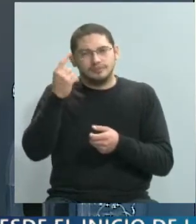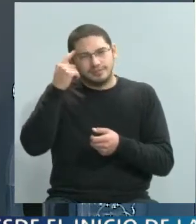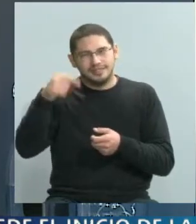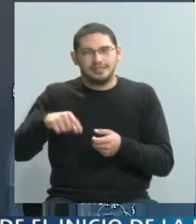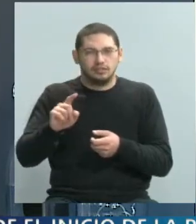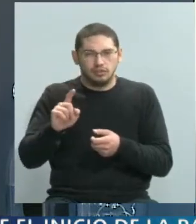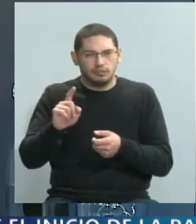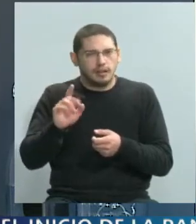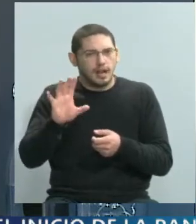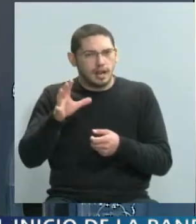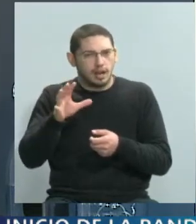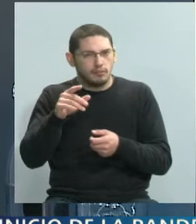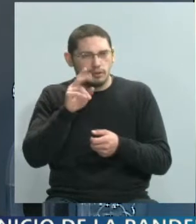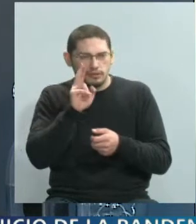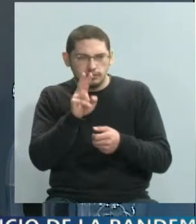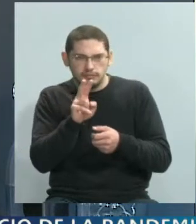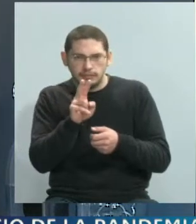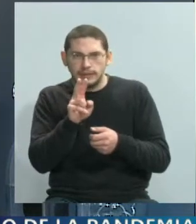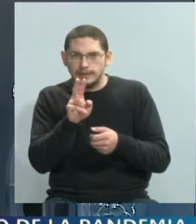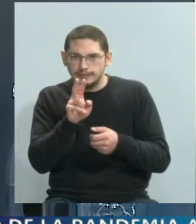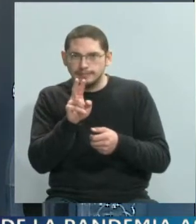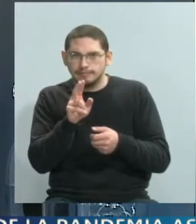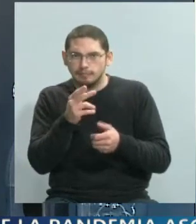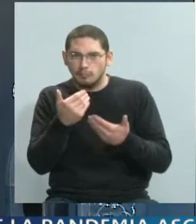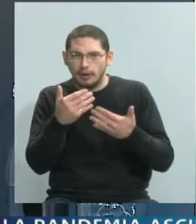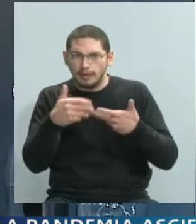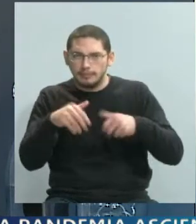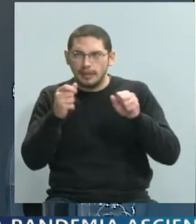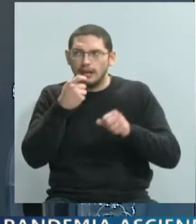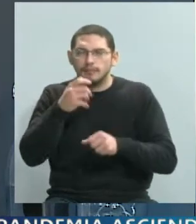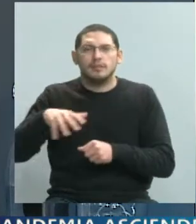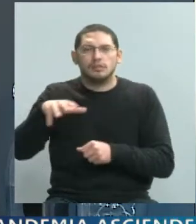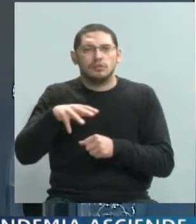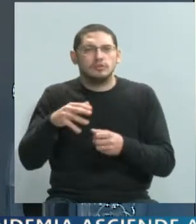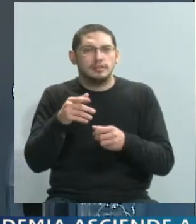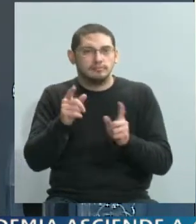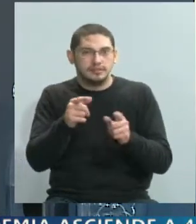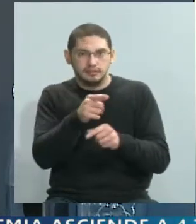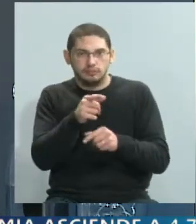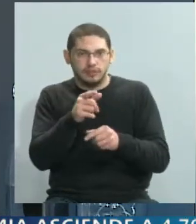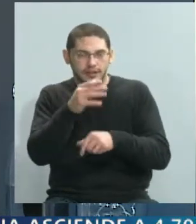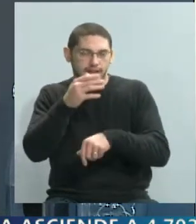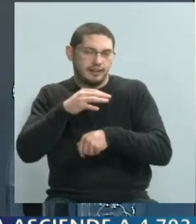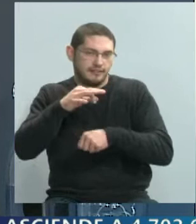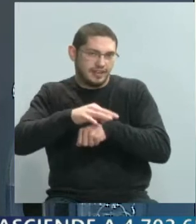está más cerca de lo que uno supone, ¿y cómo se trabaja en Mendoza específicamente con respecto a este síndrome? Bueno,